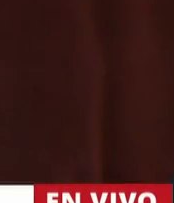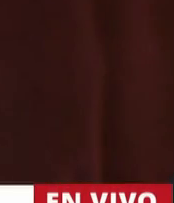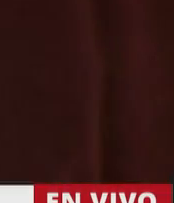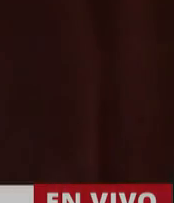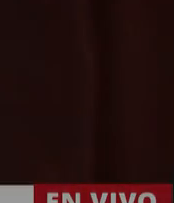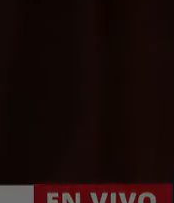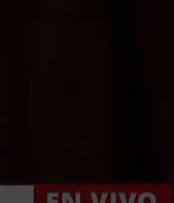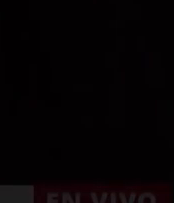Marcelo Pablo Casareto.